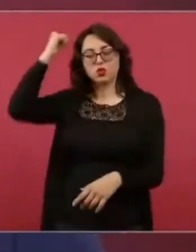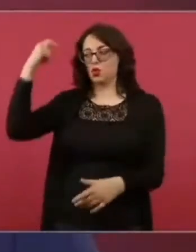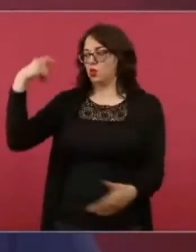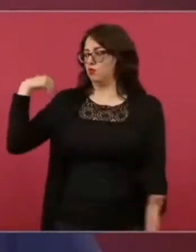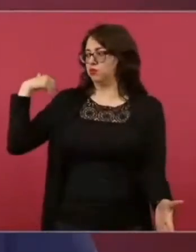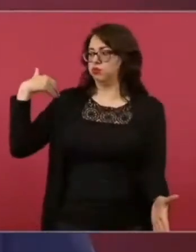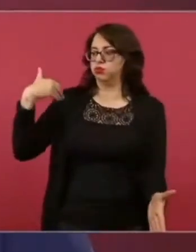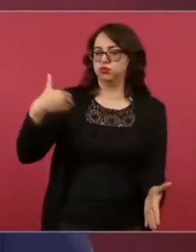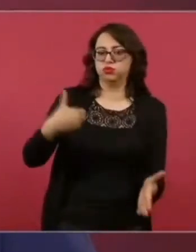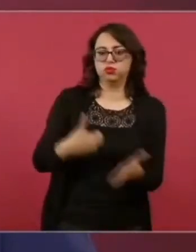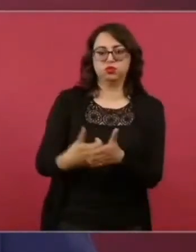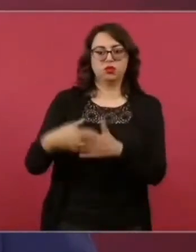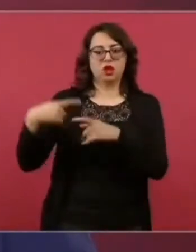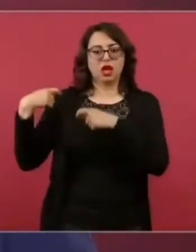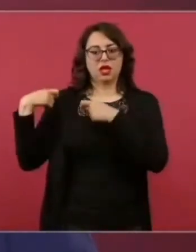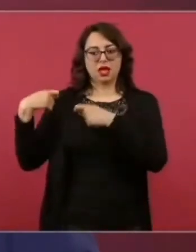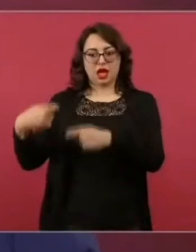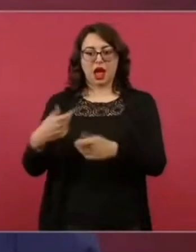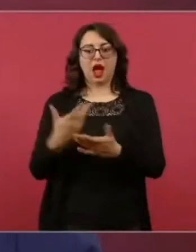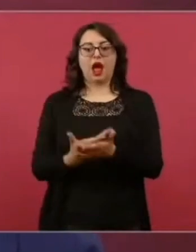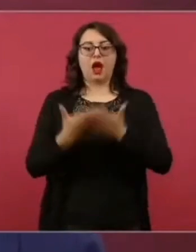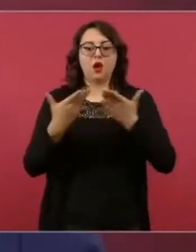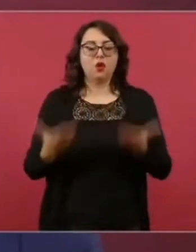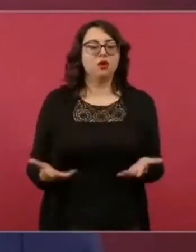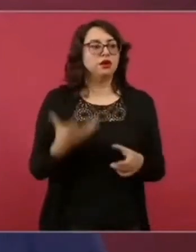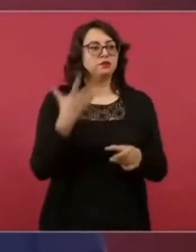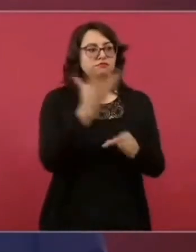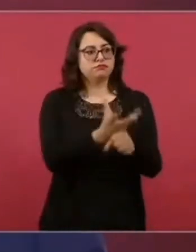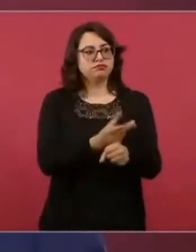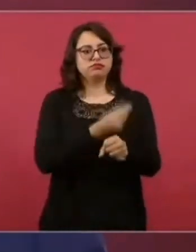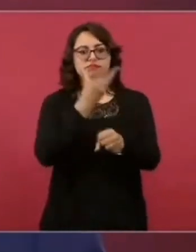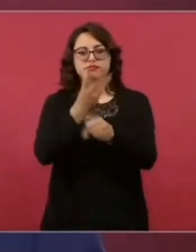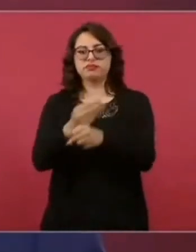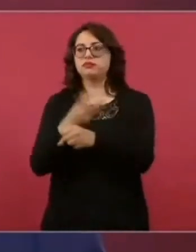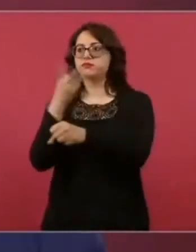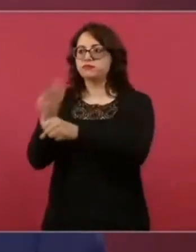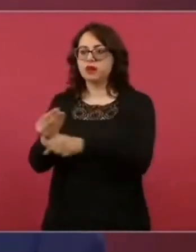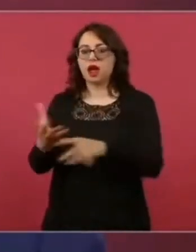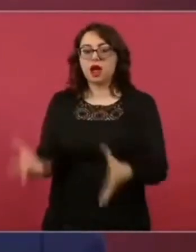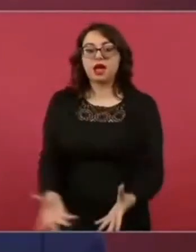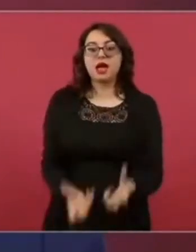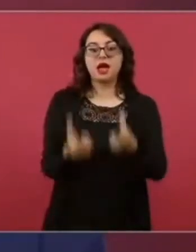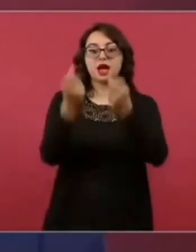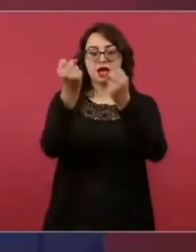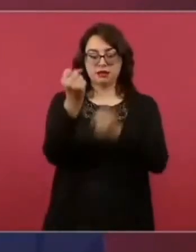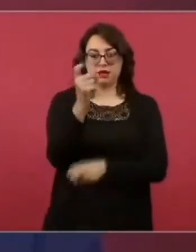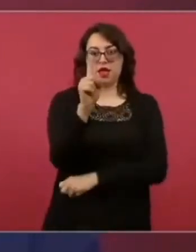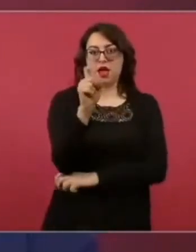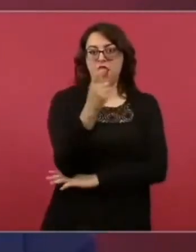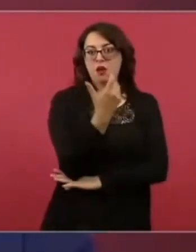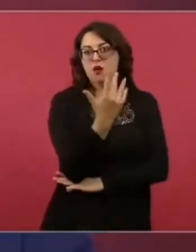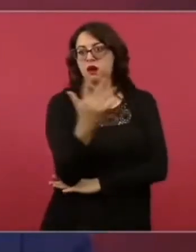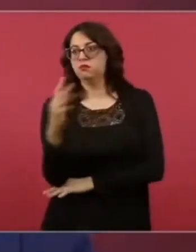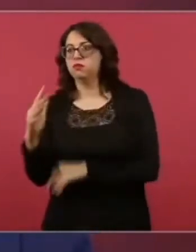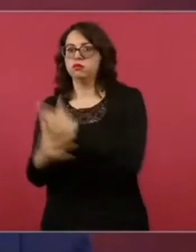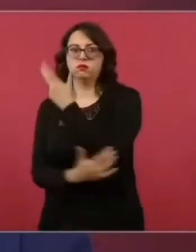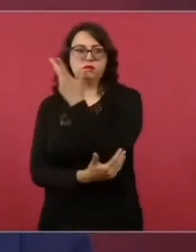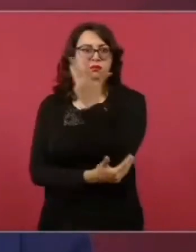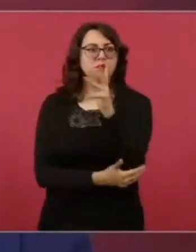recuperando el lago de Texcoco. Y eso no lo sabe la gente.